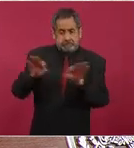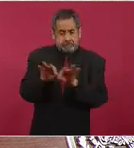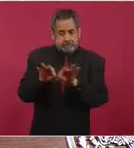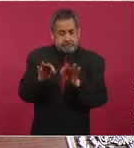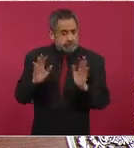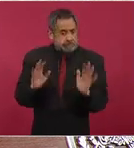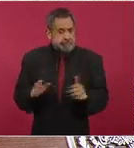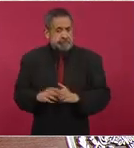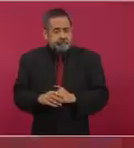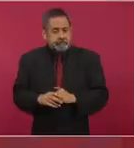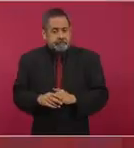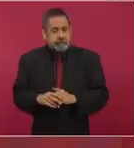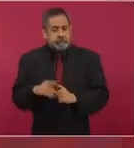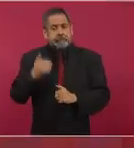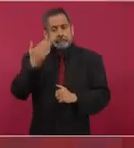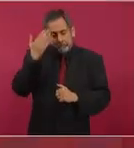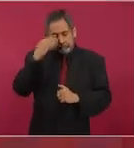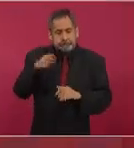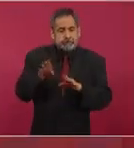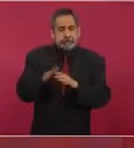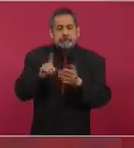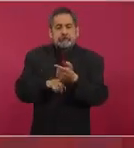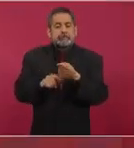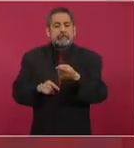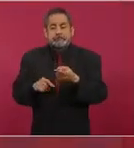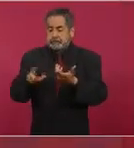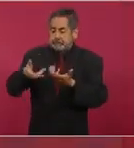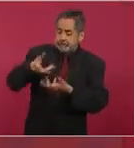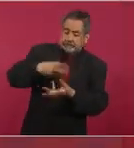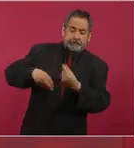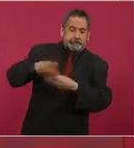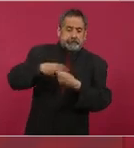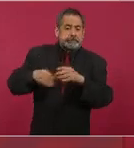y se compensa repito porque